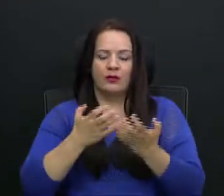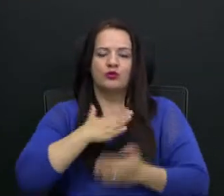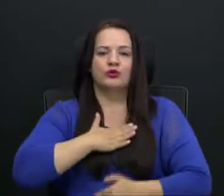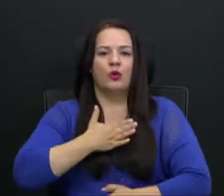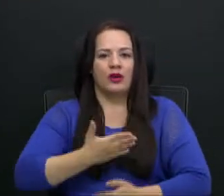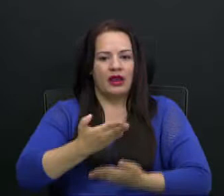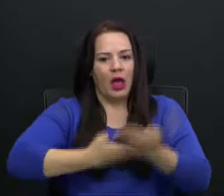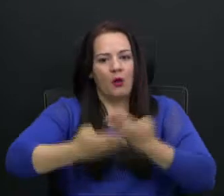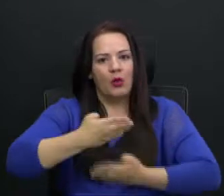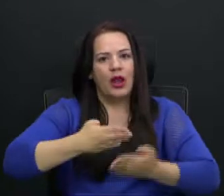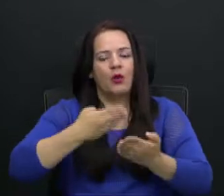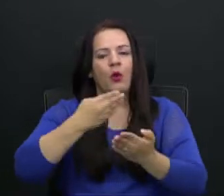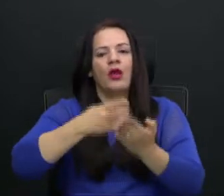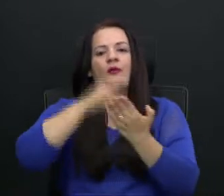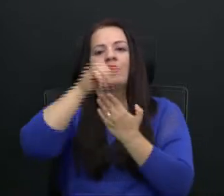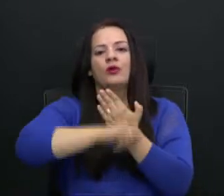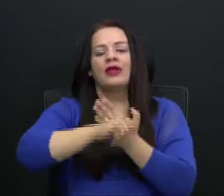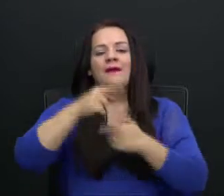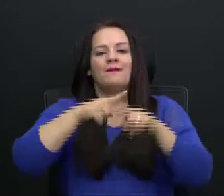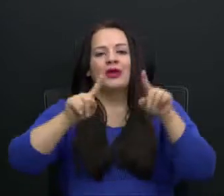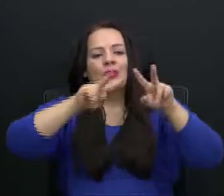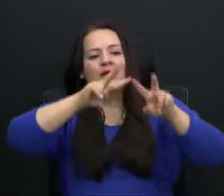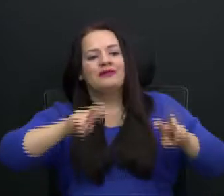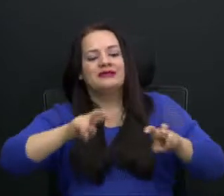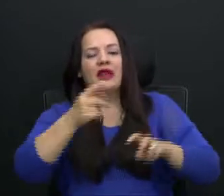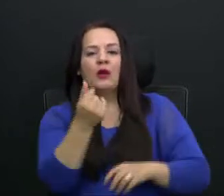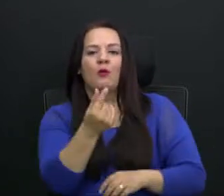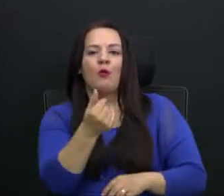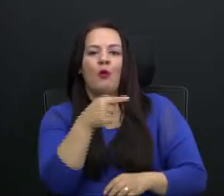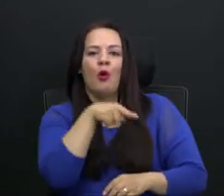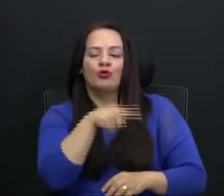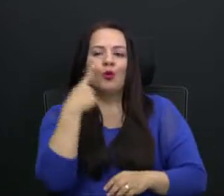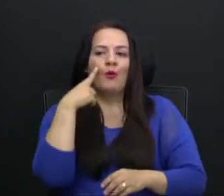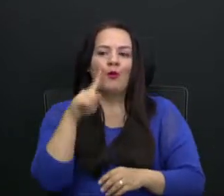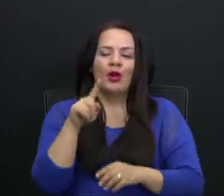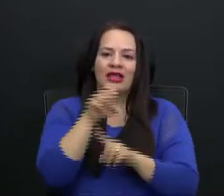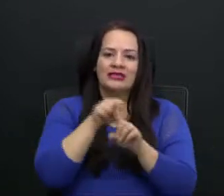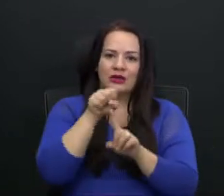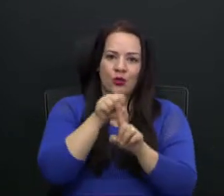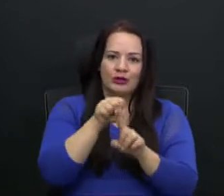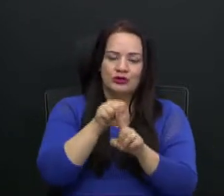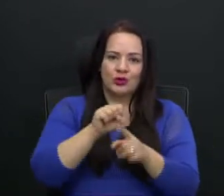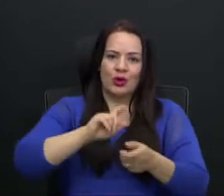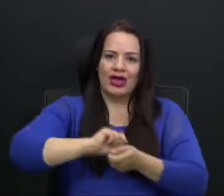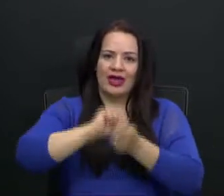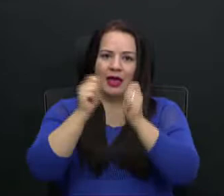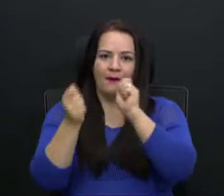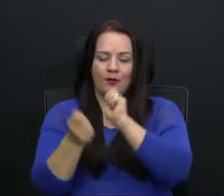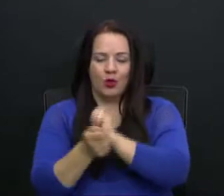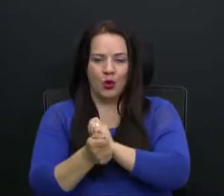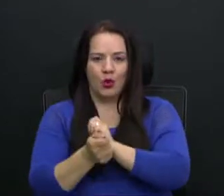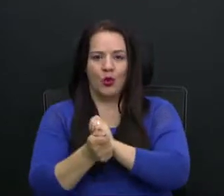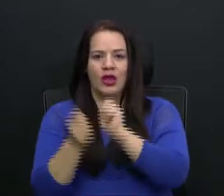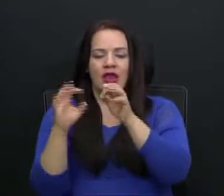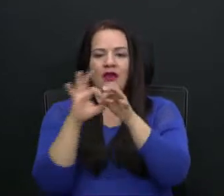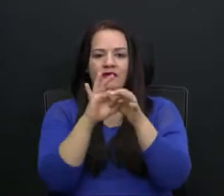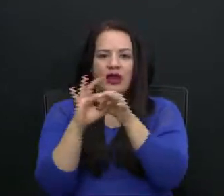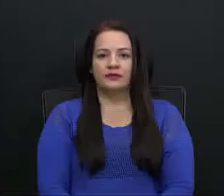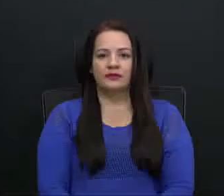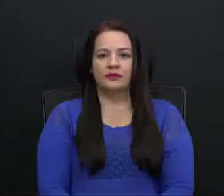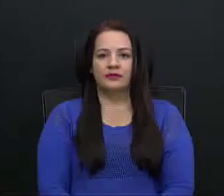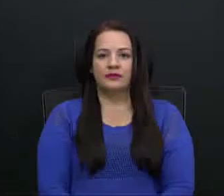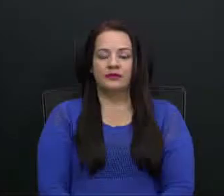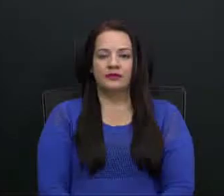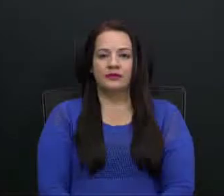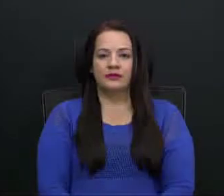pero sí revisar el monto básicamente por la consideración del escenario que cambió con respecto al proyecto del